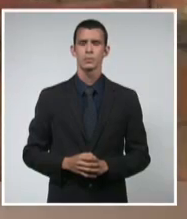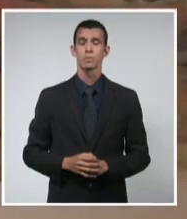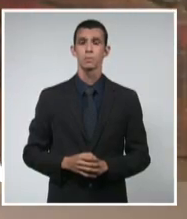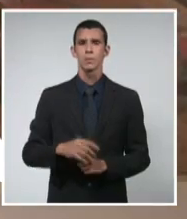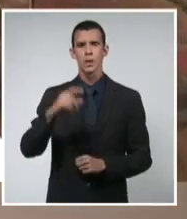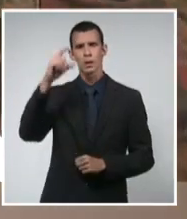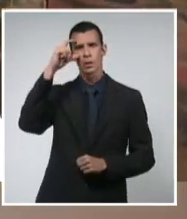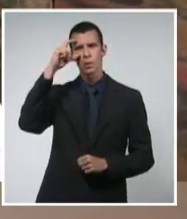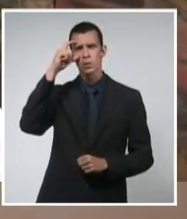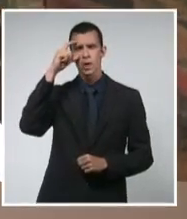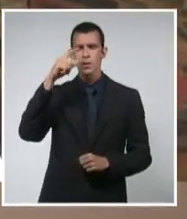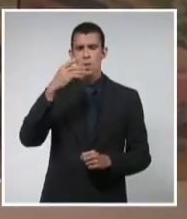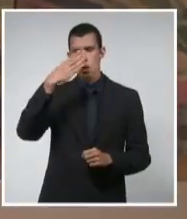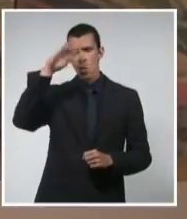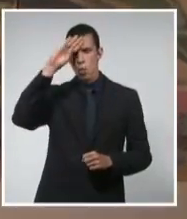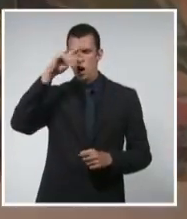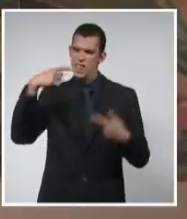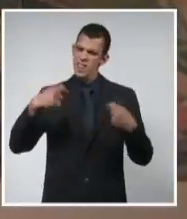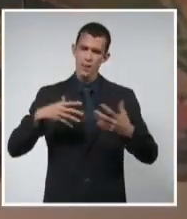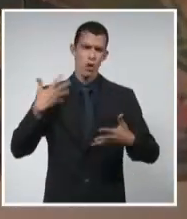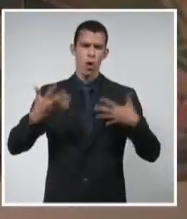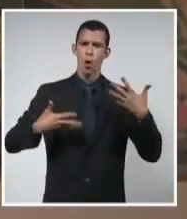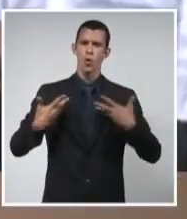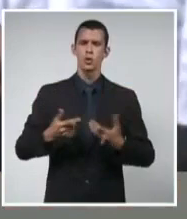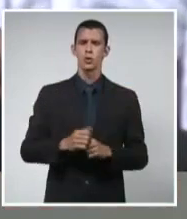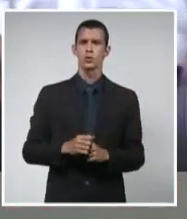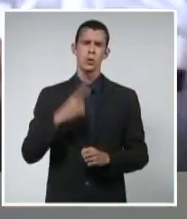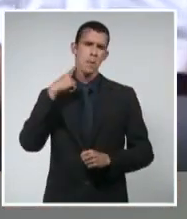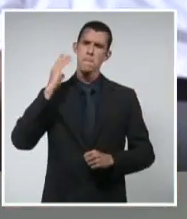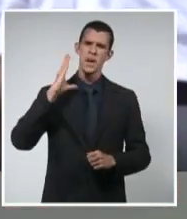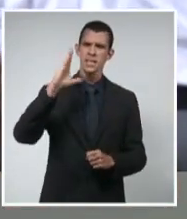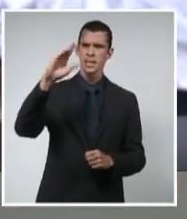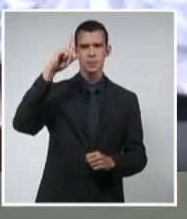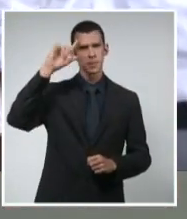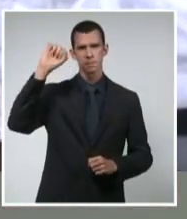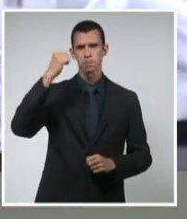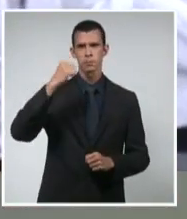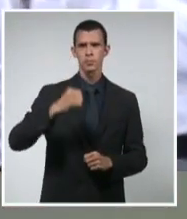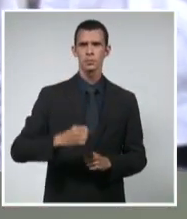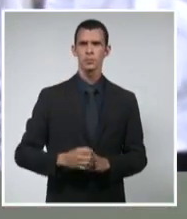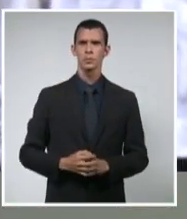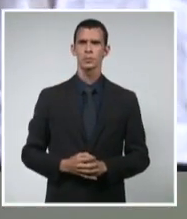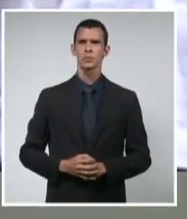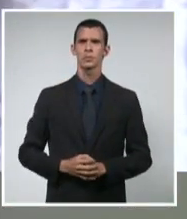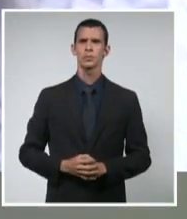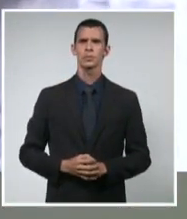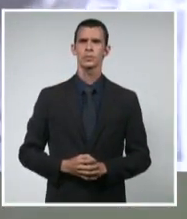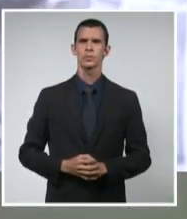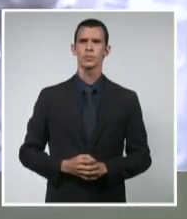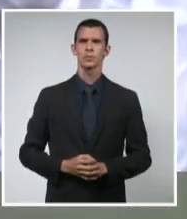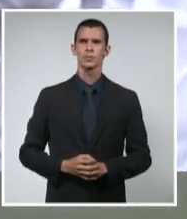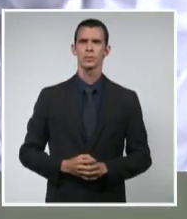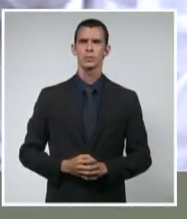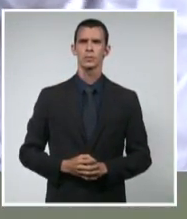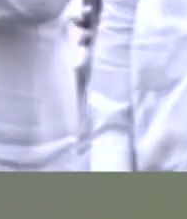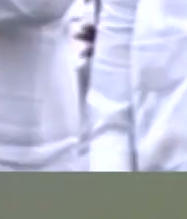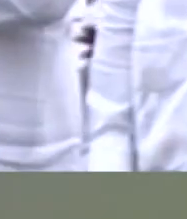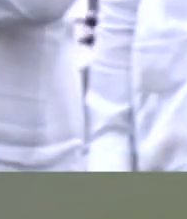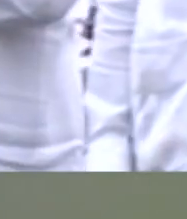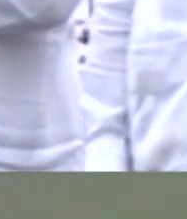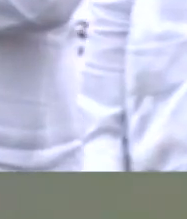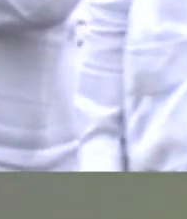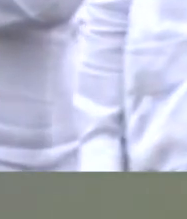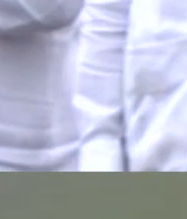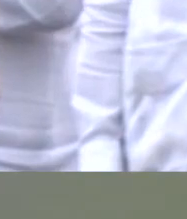gloria de Cuba. Eusebio, vivir en la eternidad. Carlos Fernández y Karina Sotomayor, Sistema Informativo